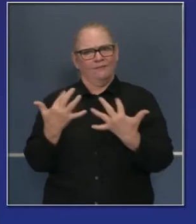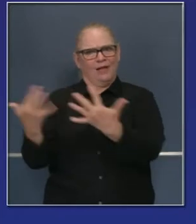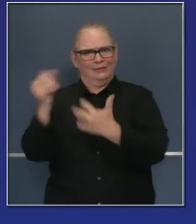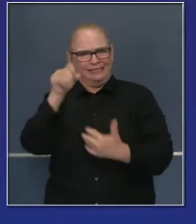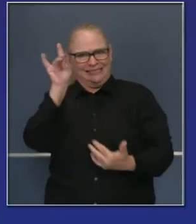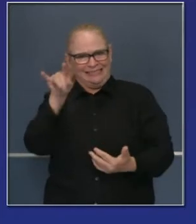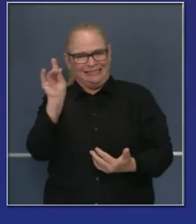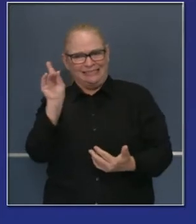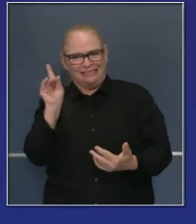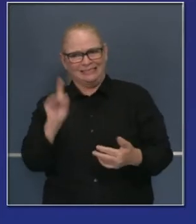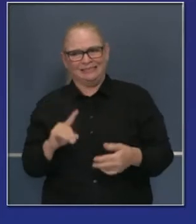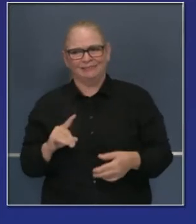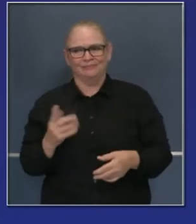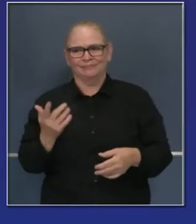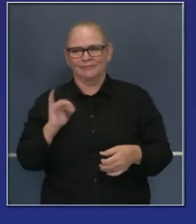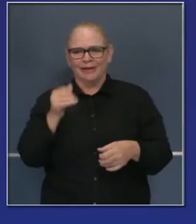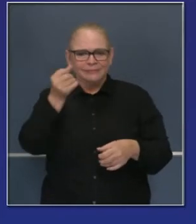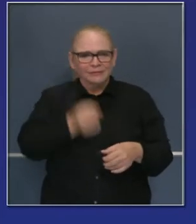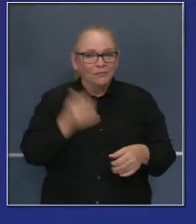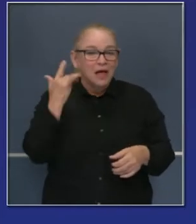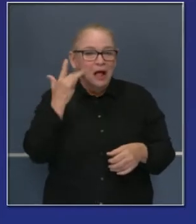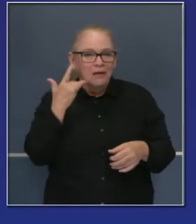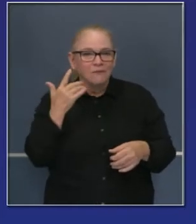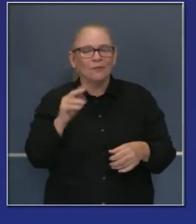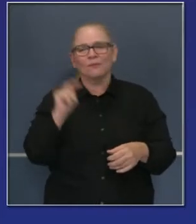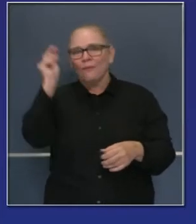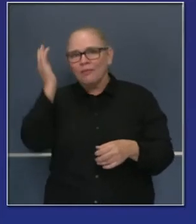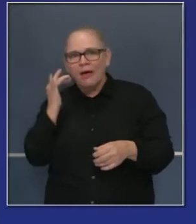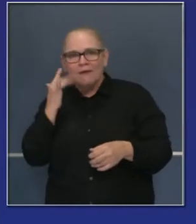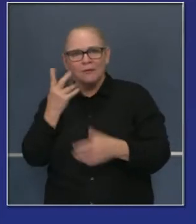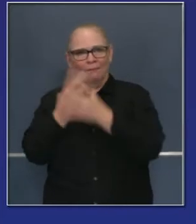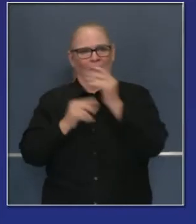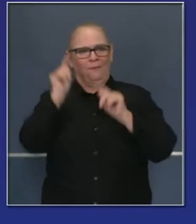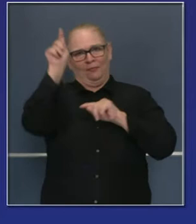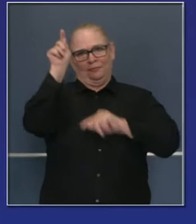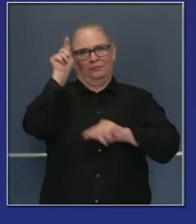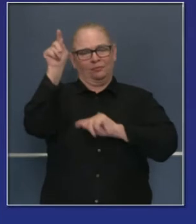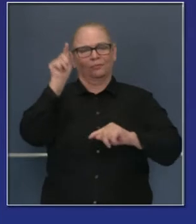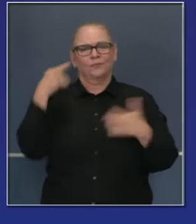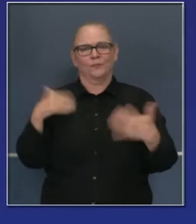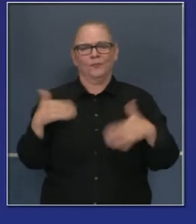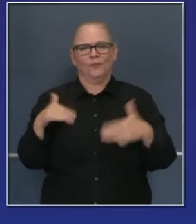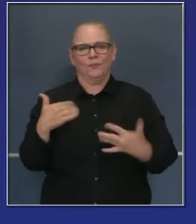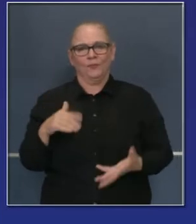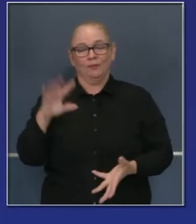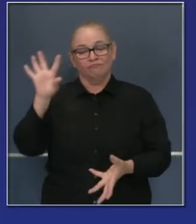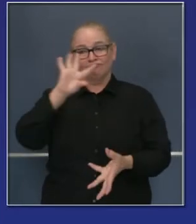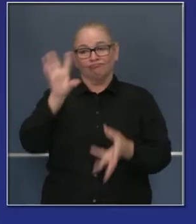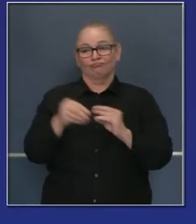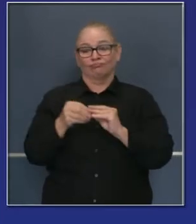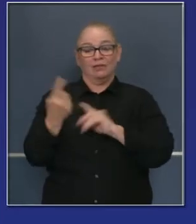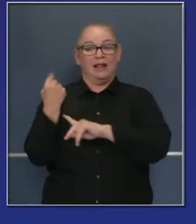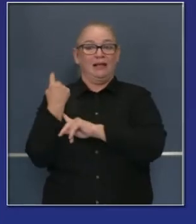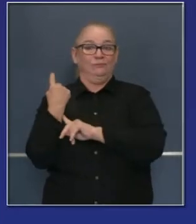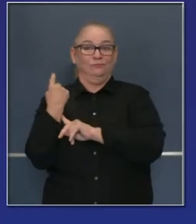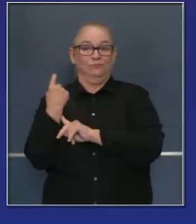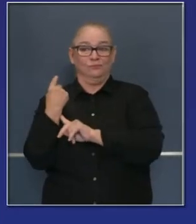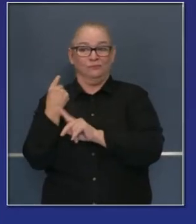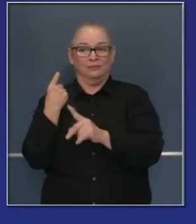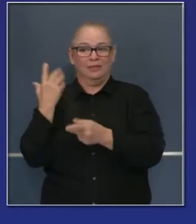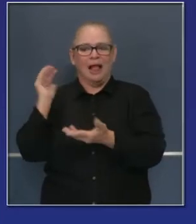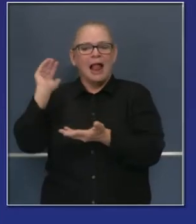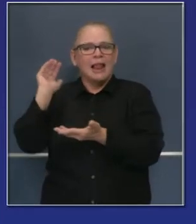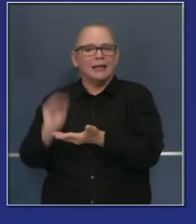importante de incendios, el de Getty y otros también importantes en el sur de California, el número total de